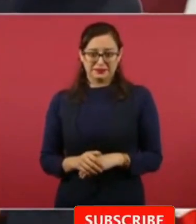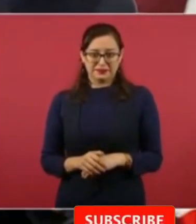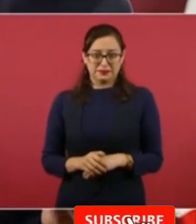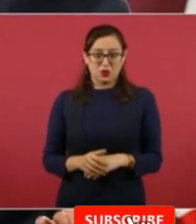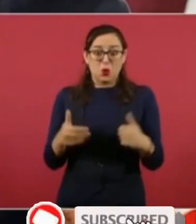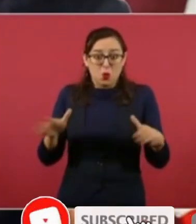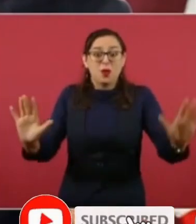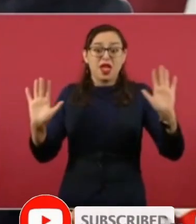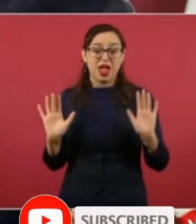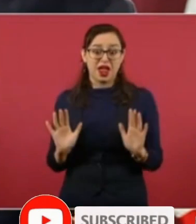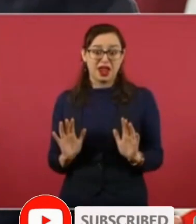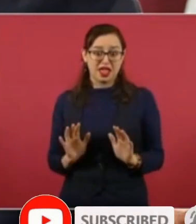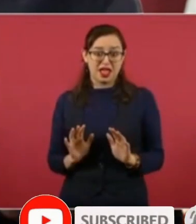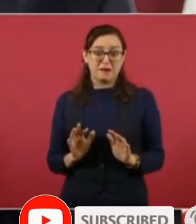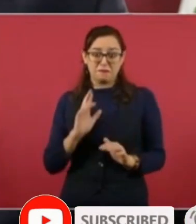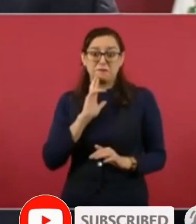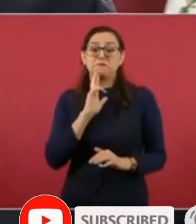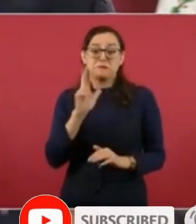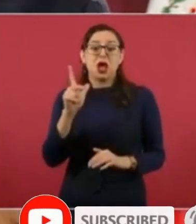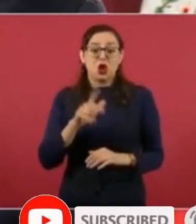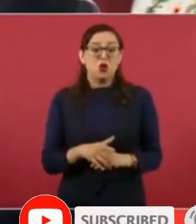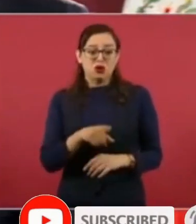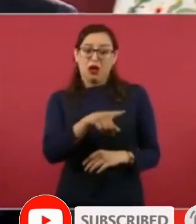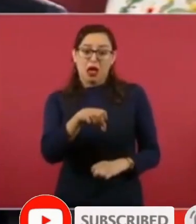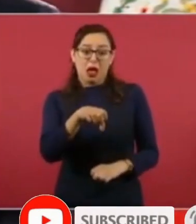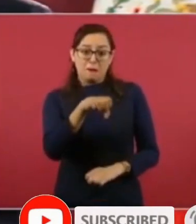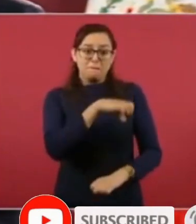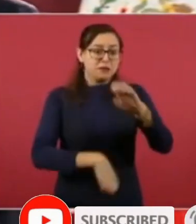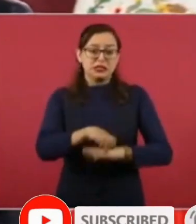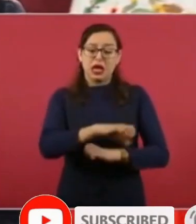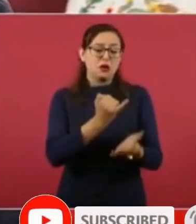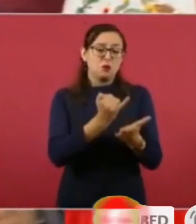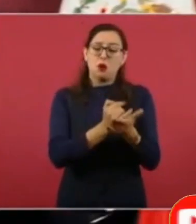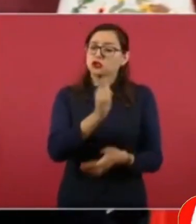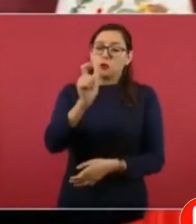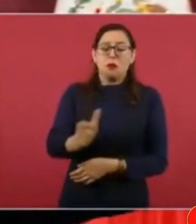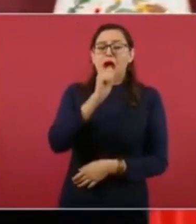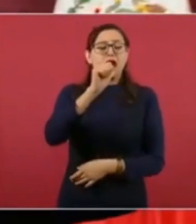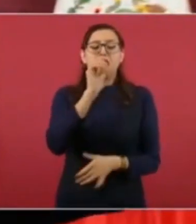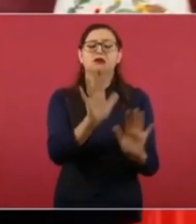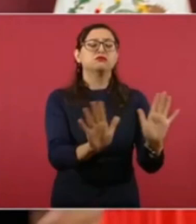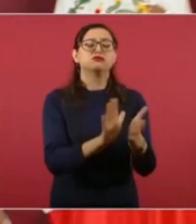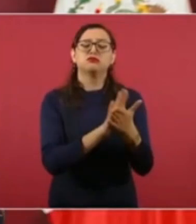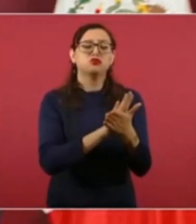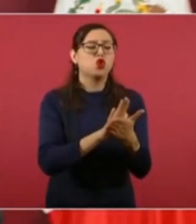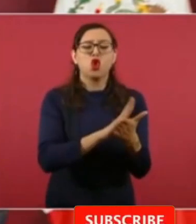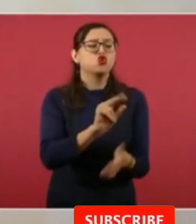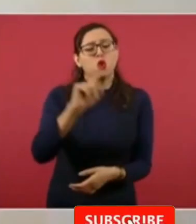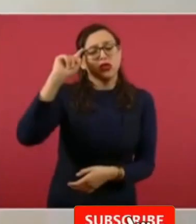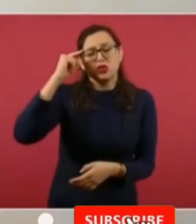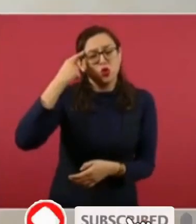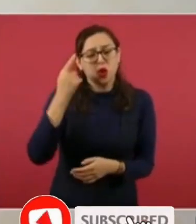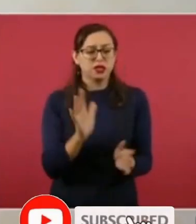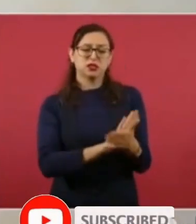mantenido la devolución de impuestos para que no se enojaran con nosotros